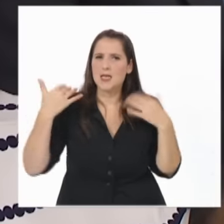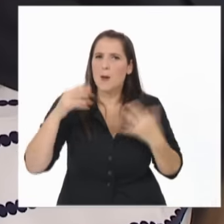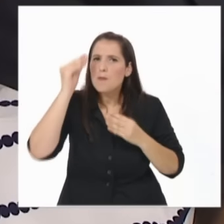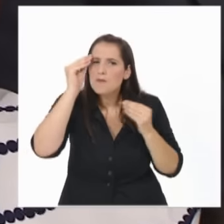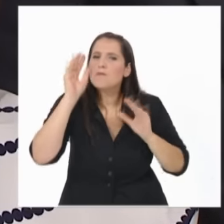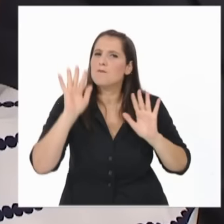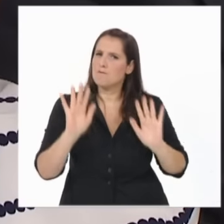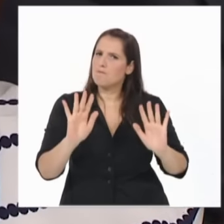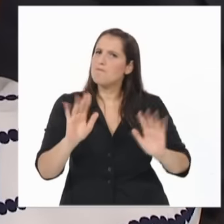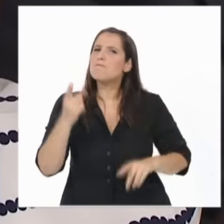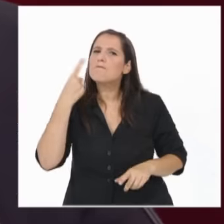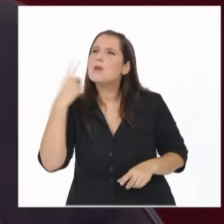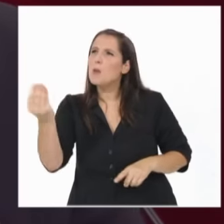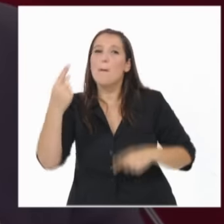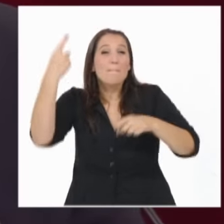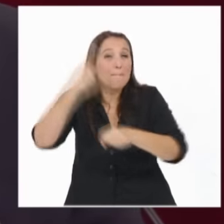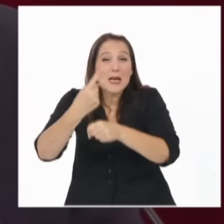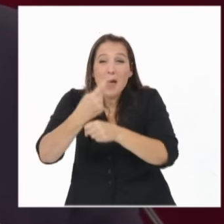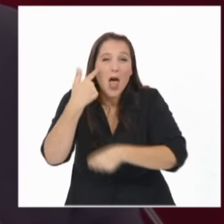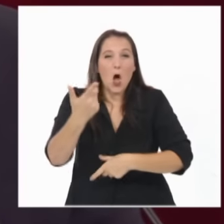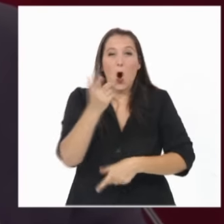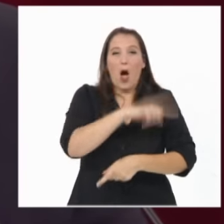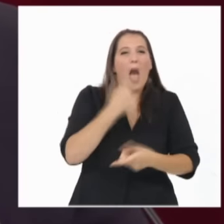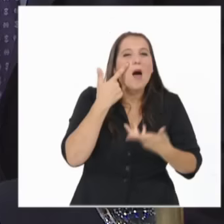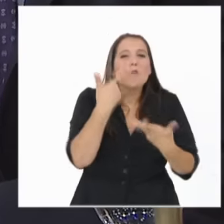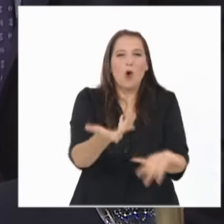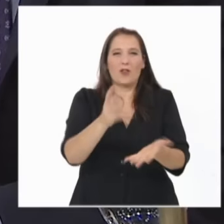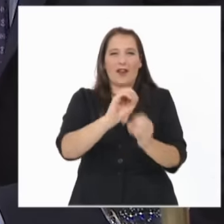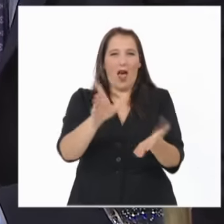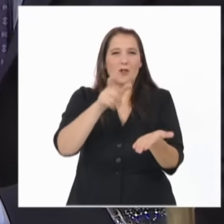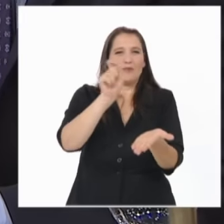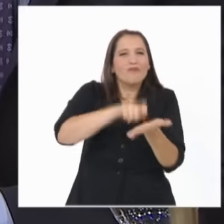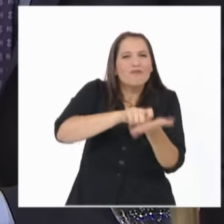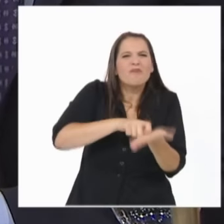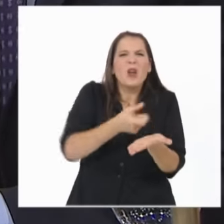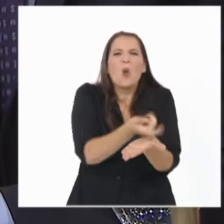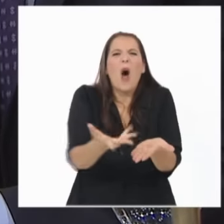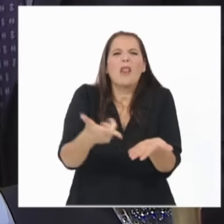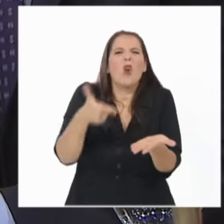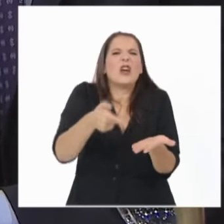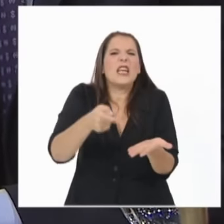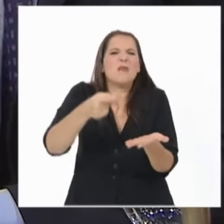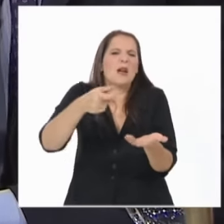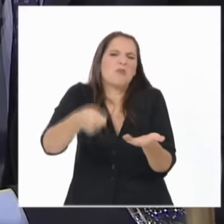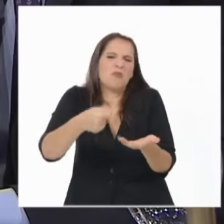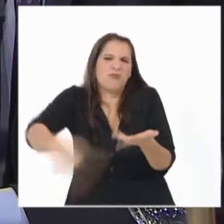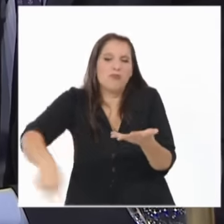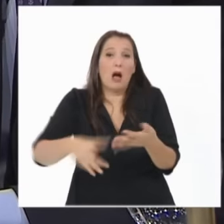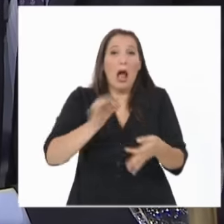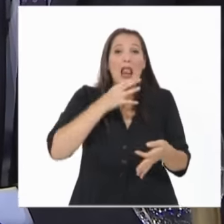Empezamos por reconstruir la estadística criminal. No teníamos números reales desde el 2008.